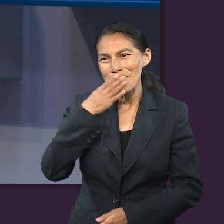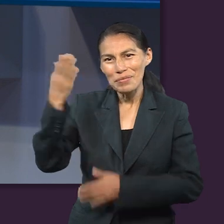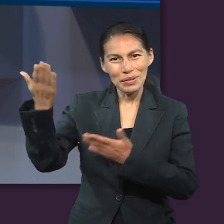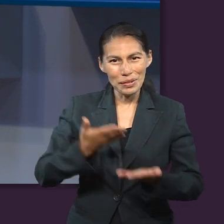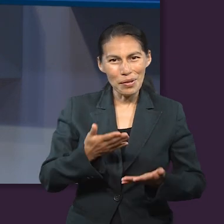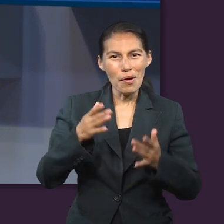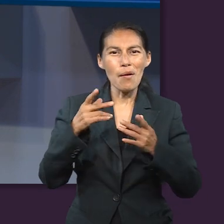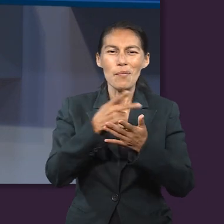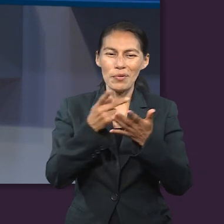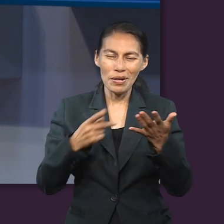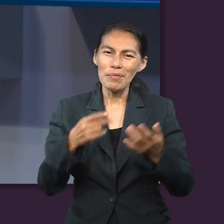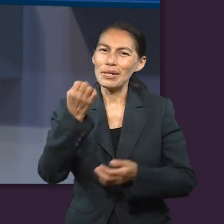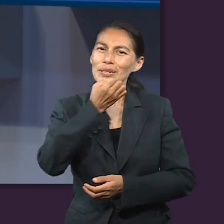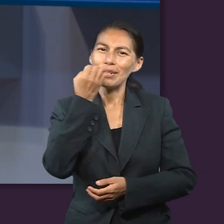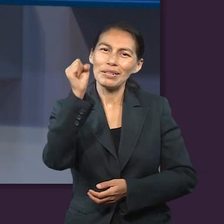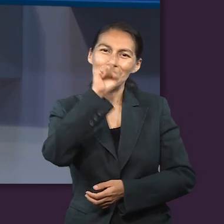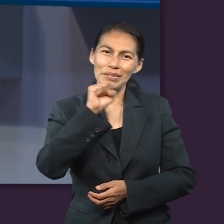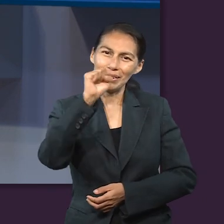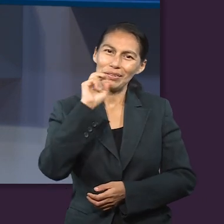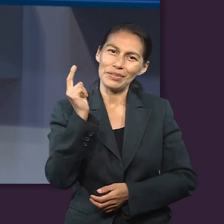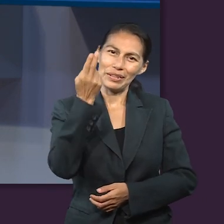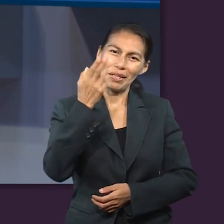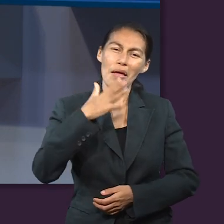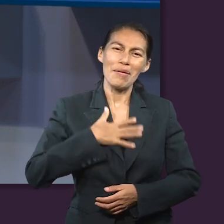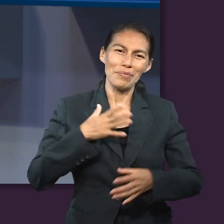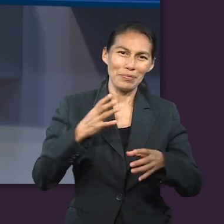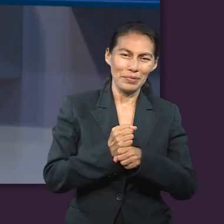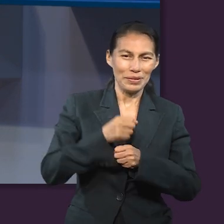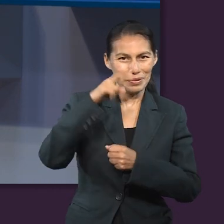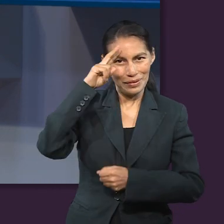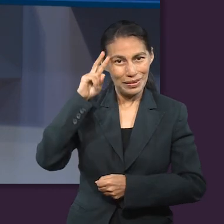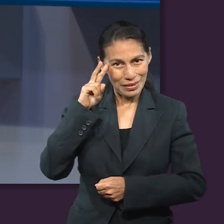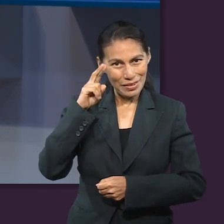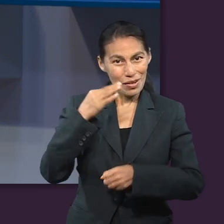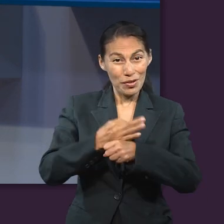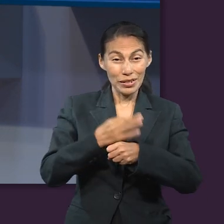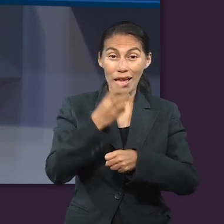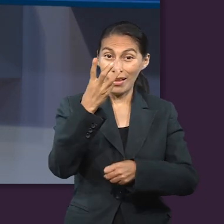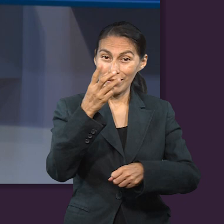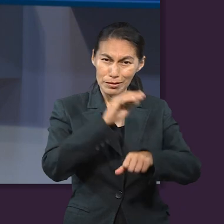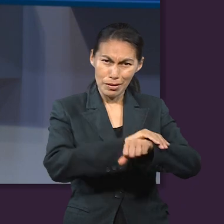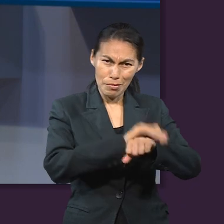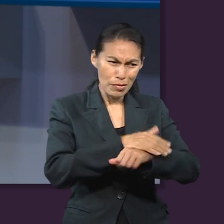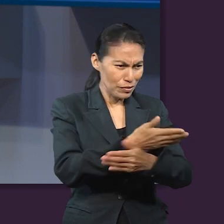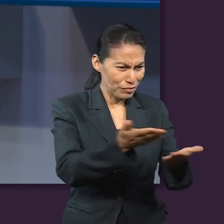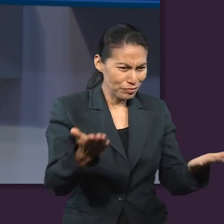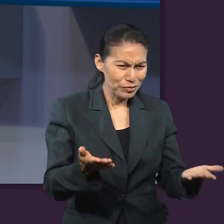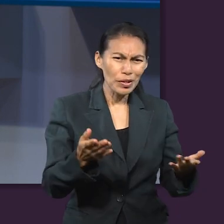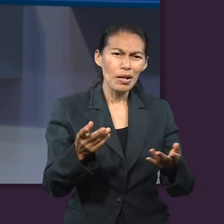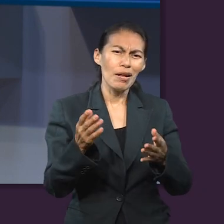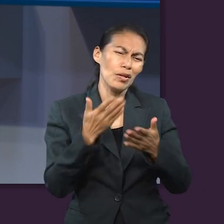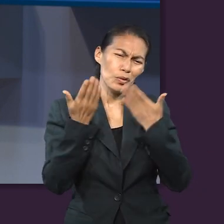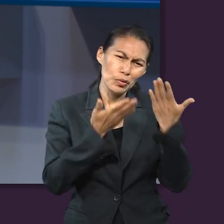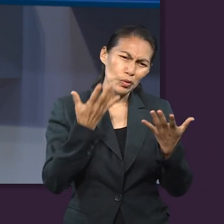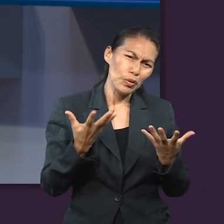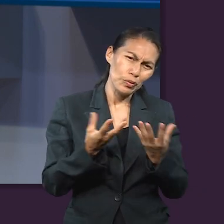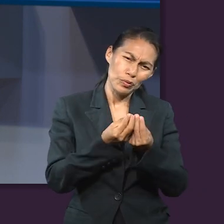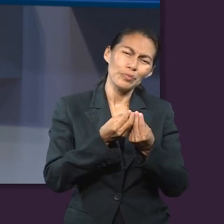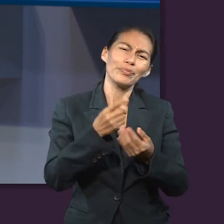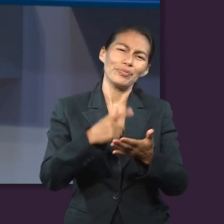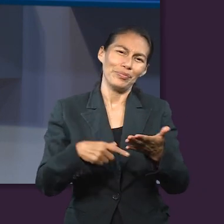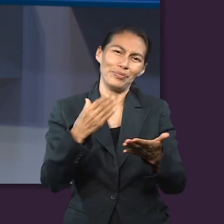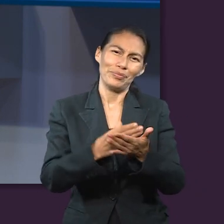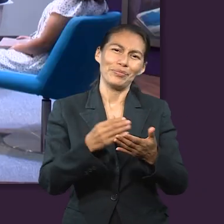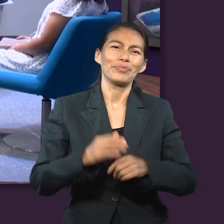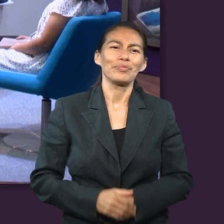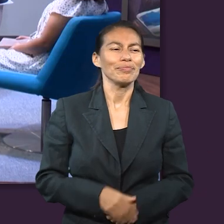Hola, bienvenidos a este programa Escuela Sabático Universitaria. Mi nombre es Valeria Rodríguez y hoy me encuentro con tres amigos que me ayudarán a tener el repaso